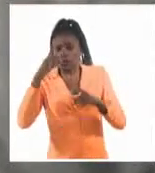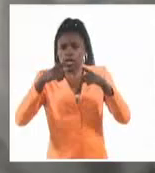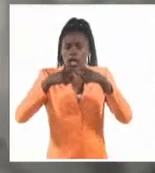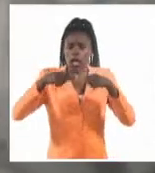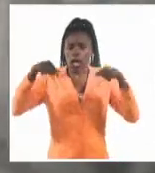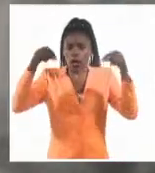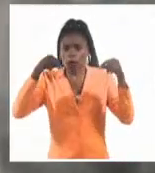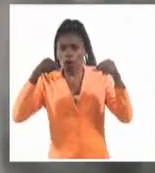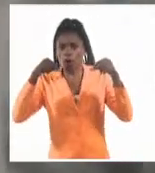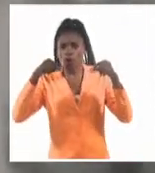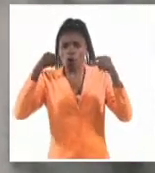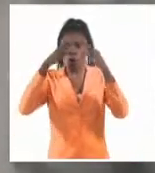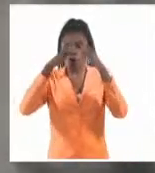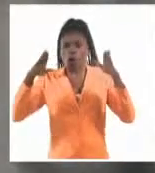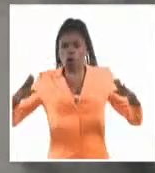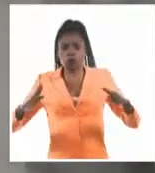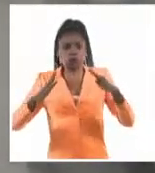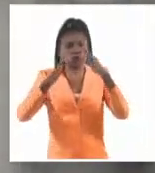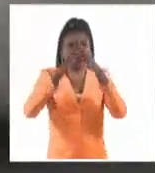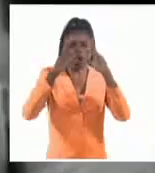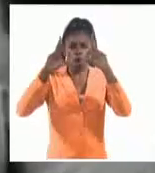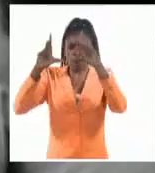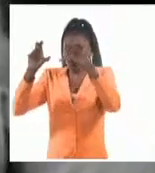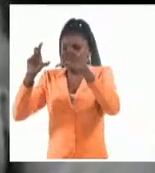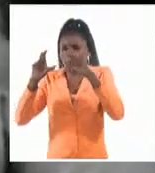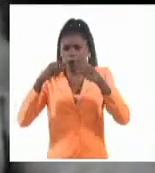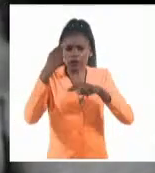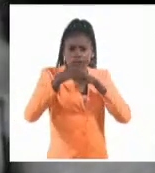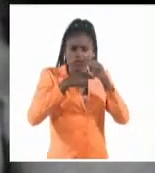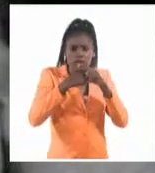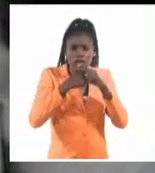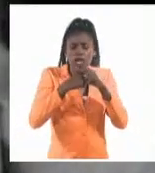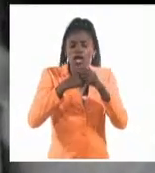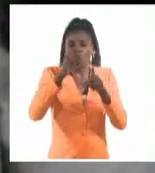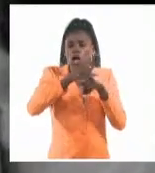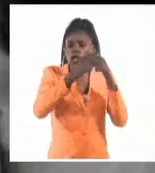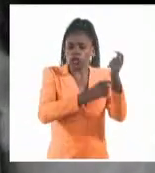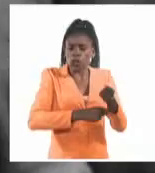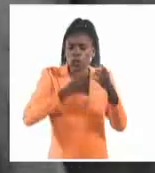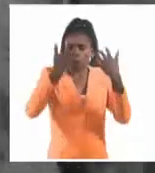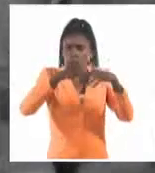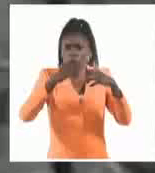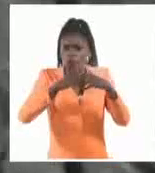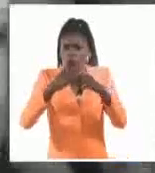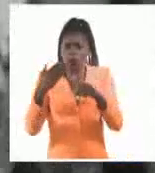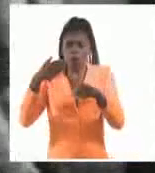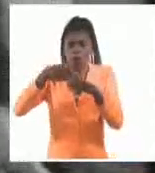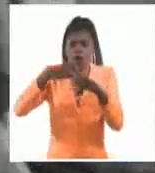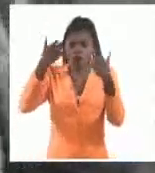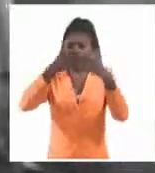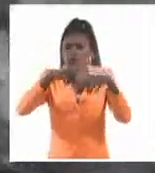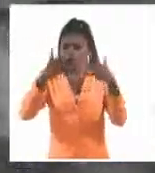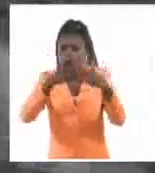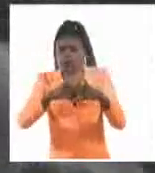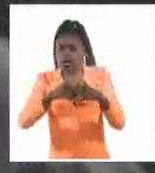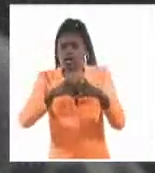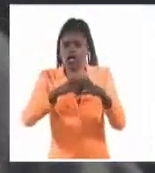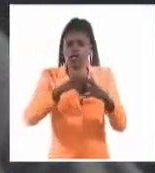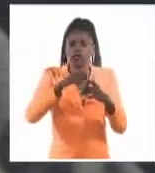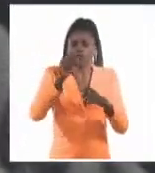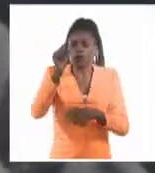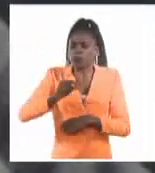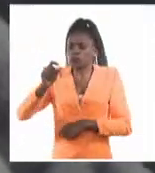en Egipto, en las fotografías que él va haciendo de los campos cubanos, de las fábricas que visita, de las personas, de los niños,